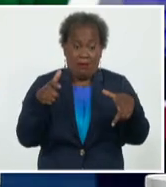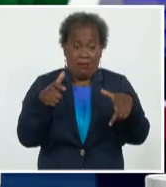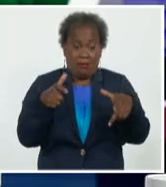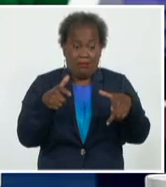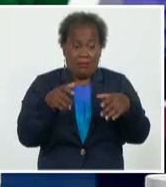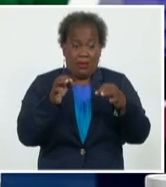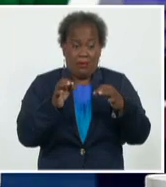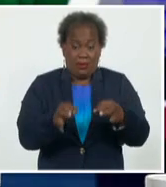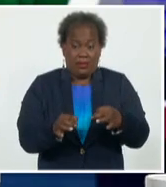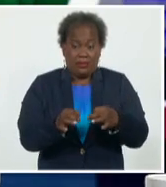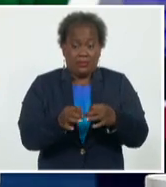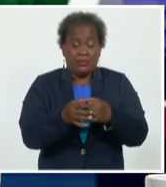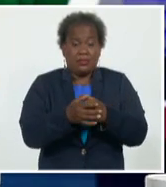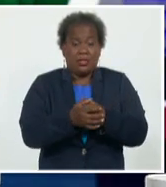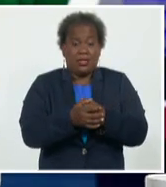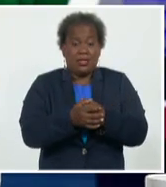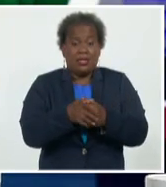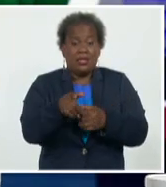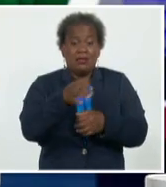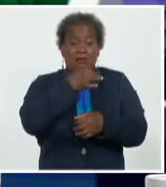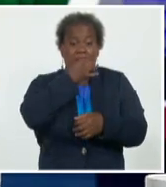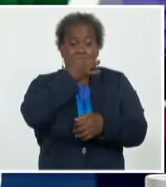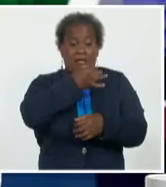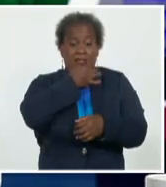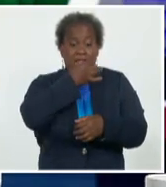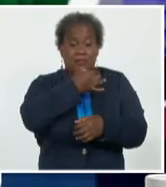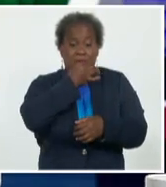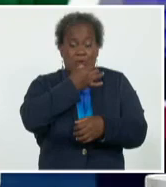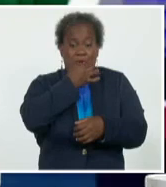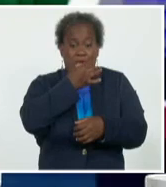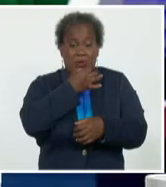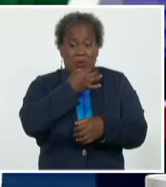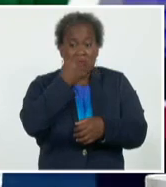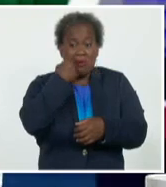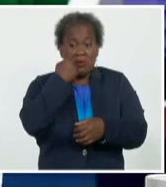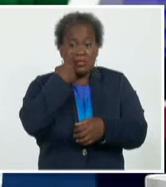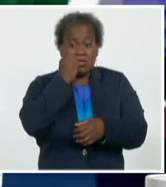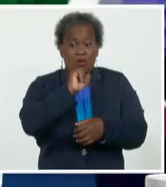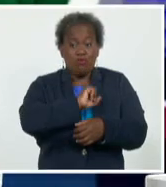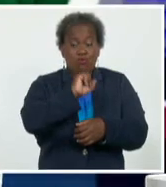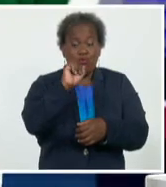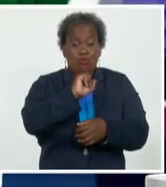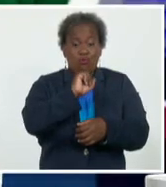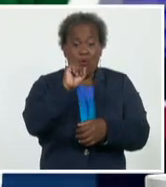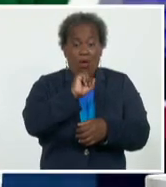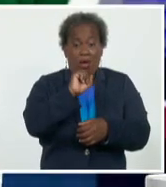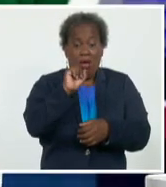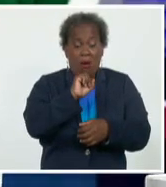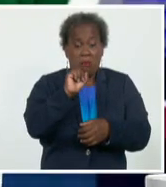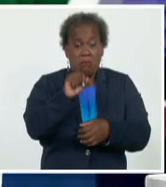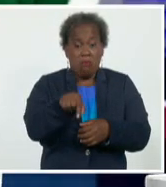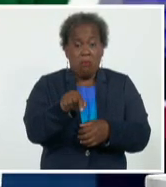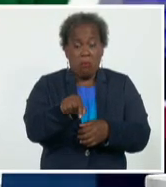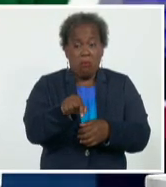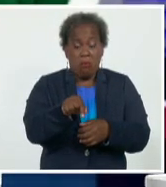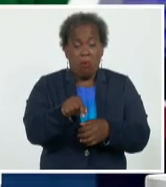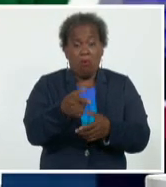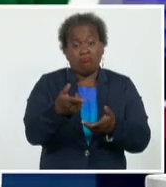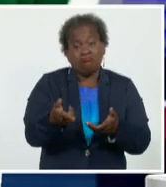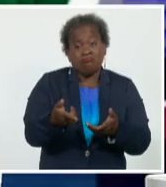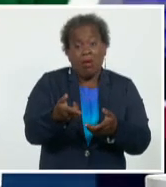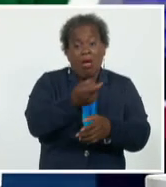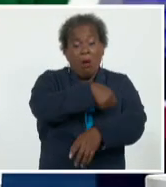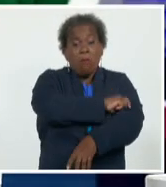damos estos detalles para ver si logramos que hay una reacción por parte de la población